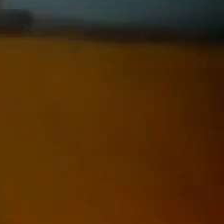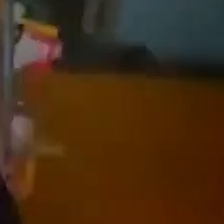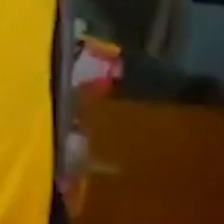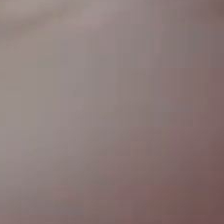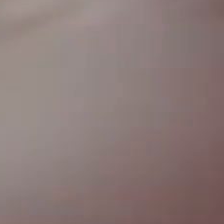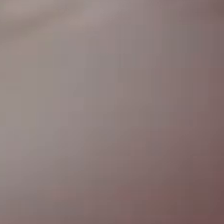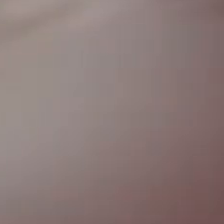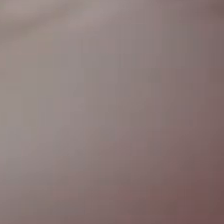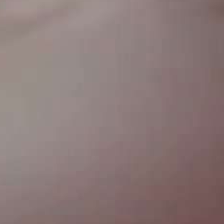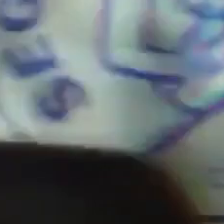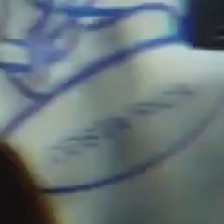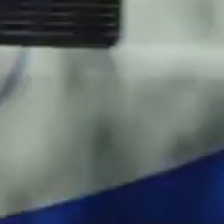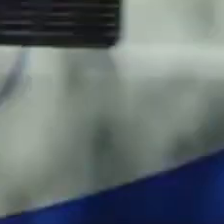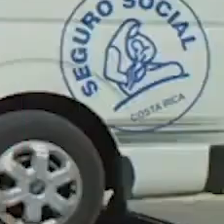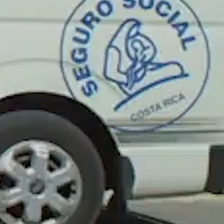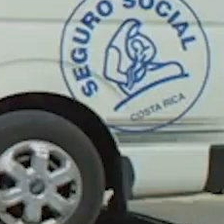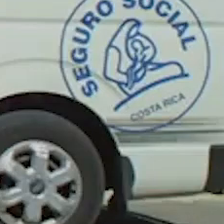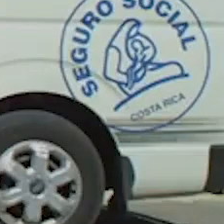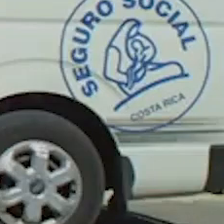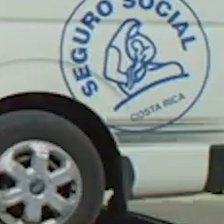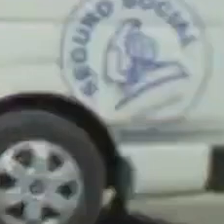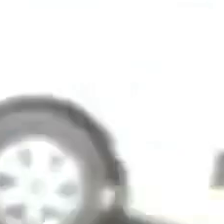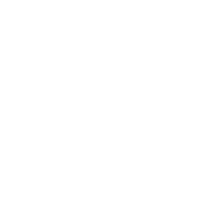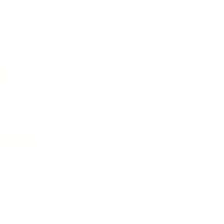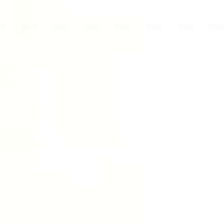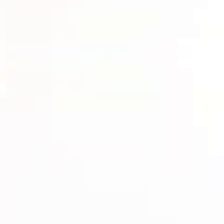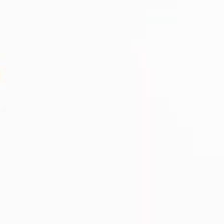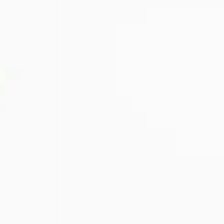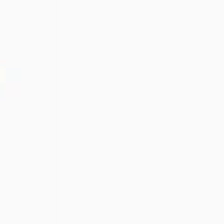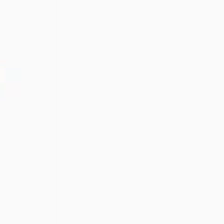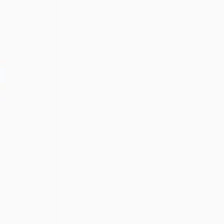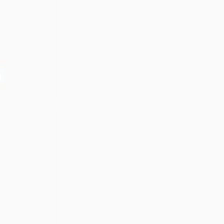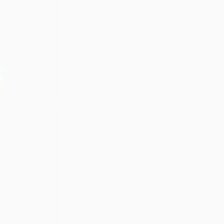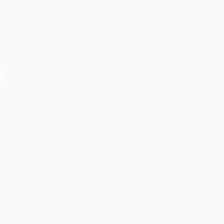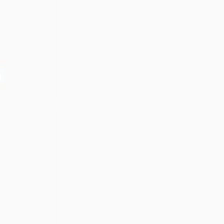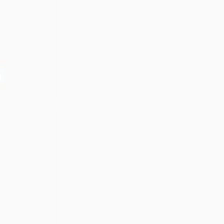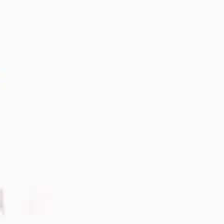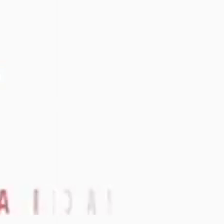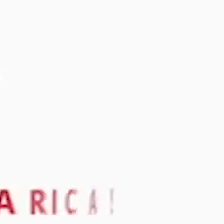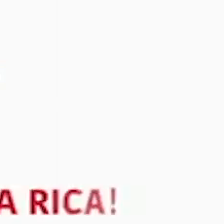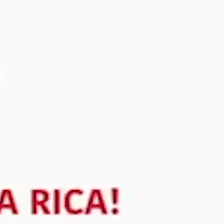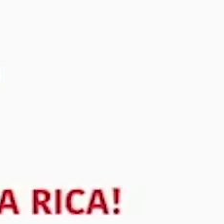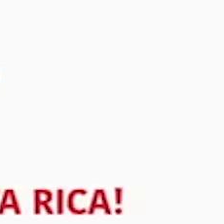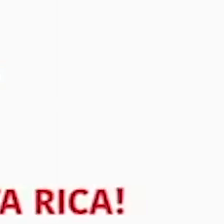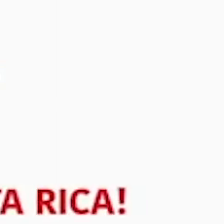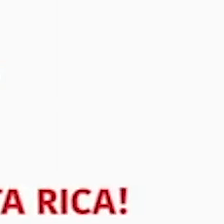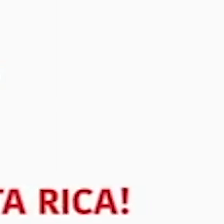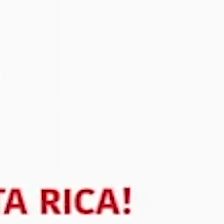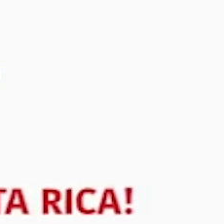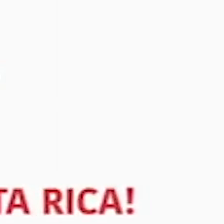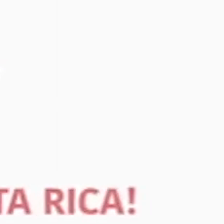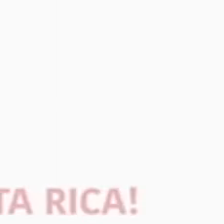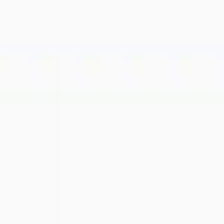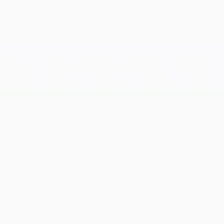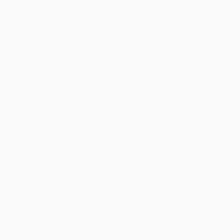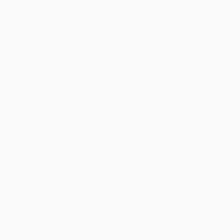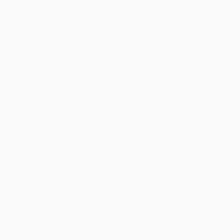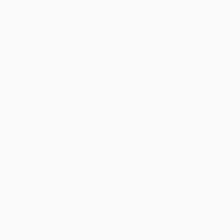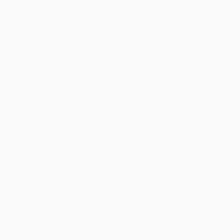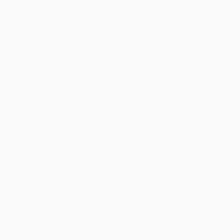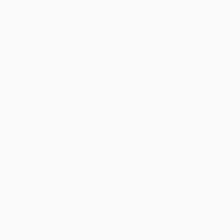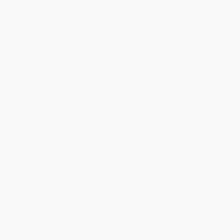equipo que estamos tocando corazones. Hacelo por la familia. Hacelo por Costa Rica.